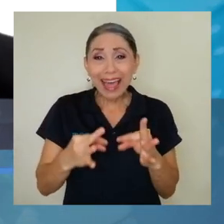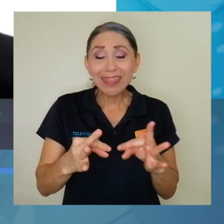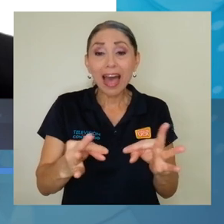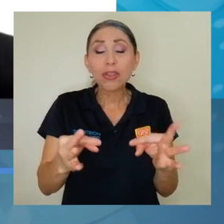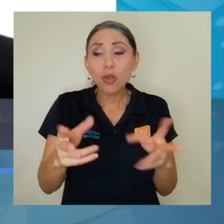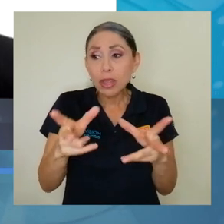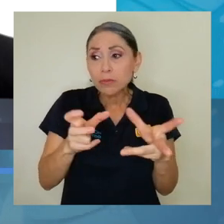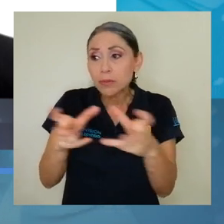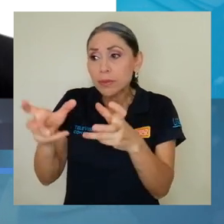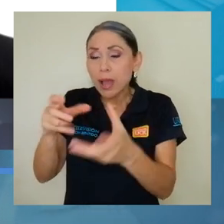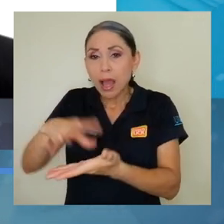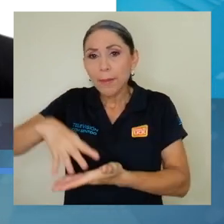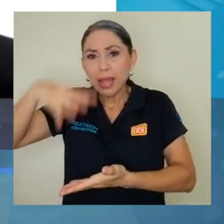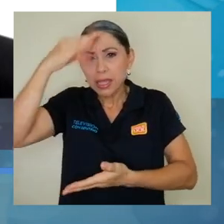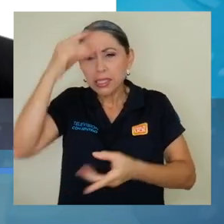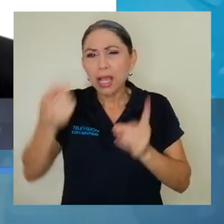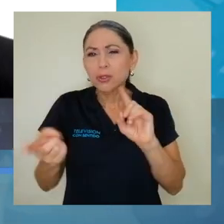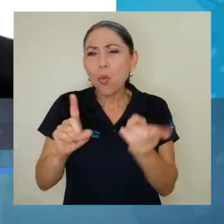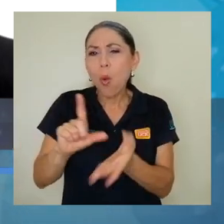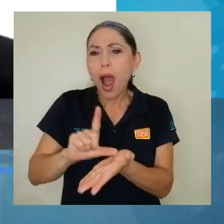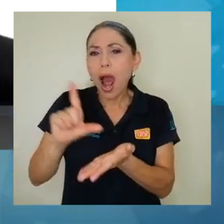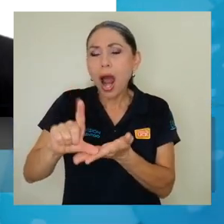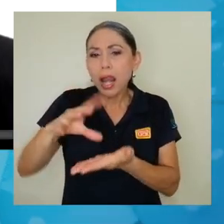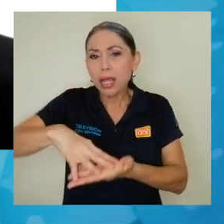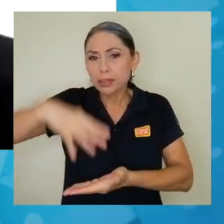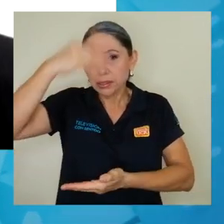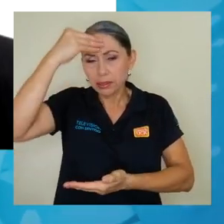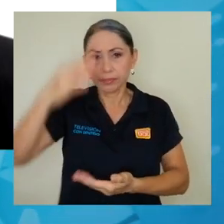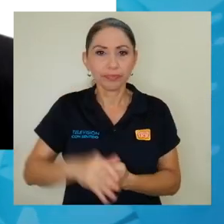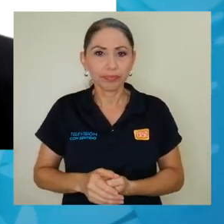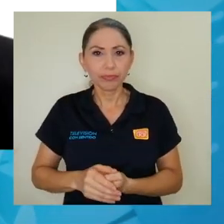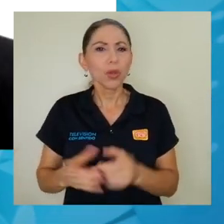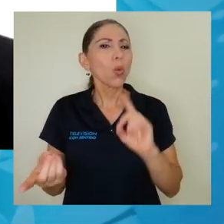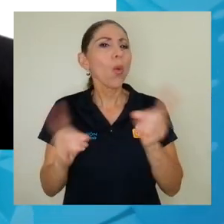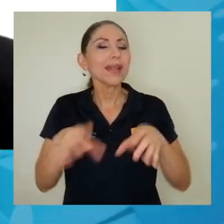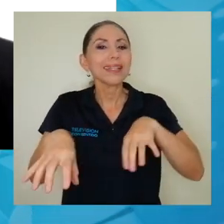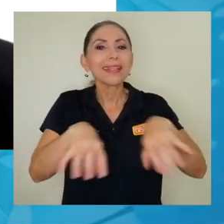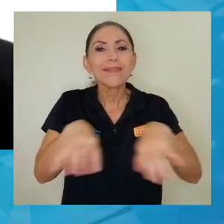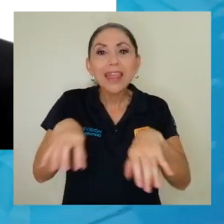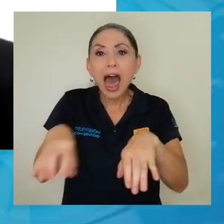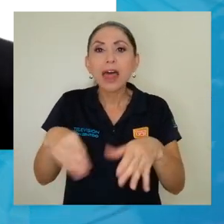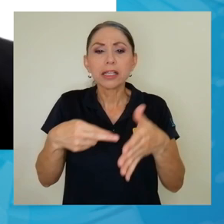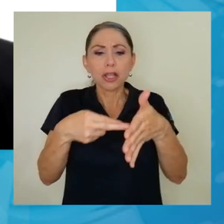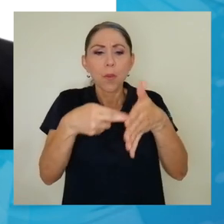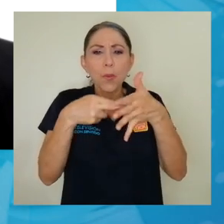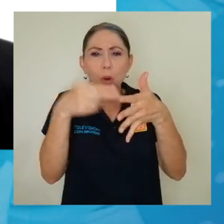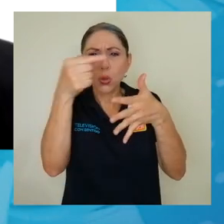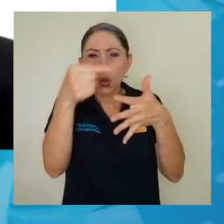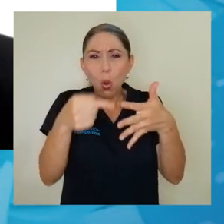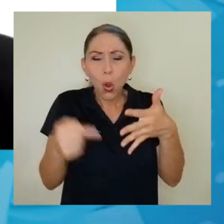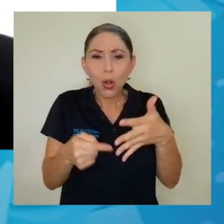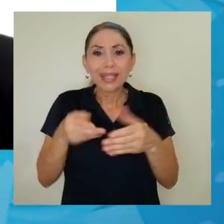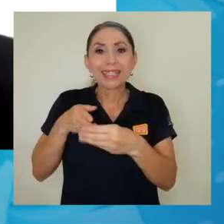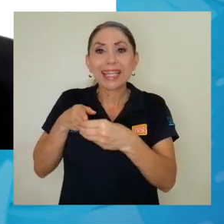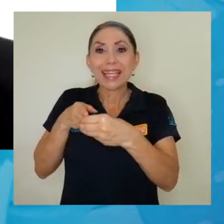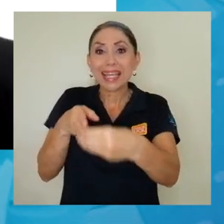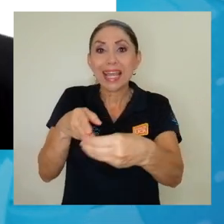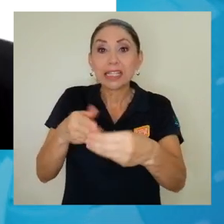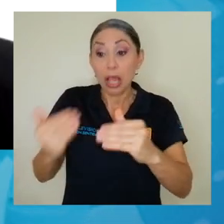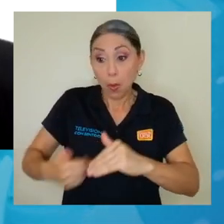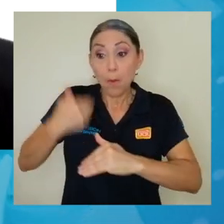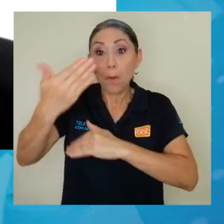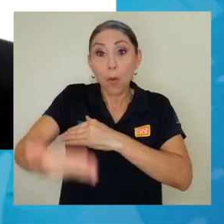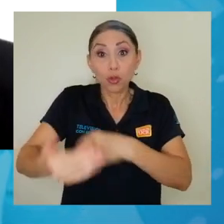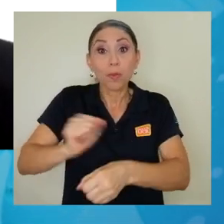extraer los aprendizajes y cuáles son ya actividades, protocolos, guías, formas de trabajar que incluso post-pandemia se